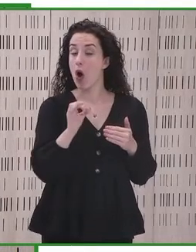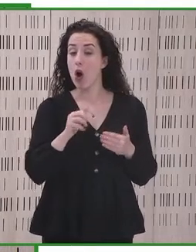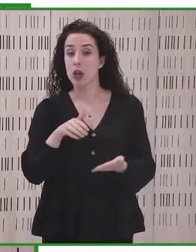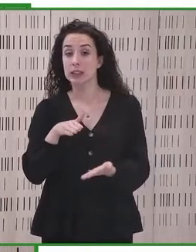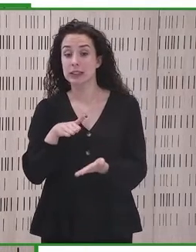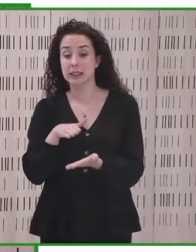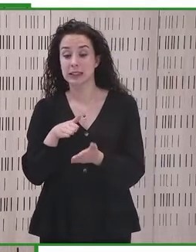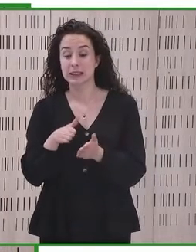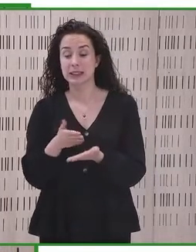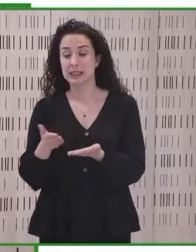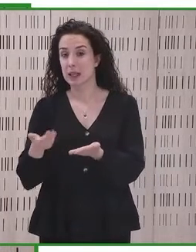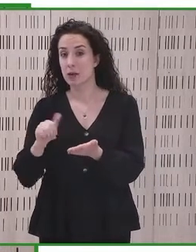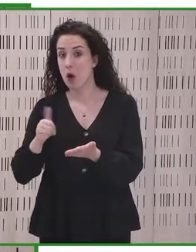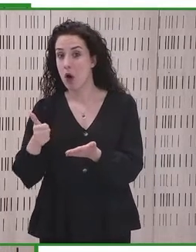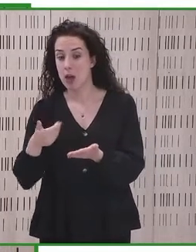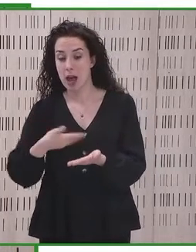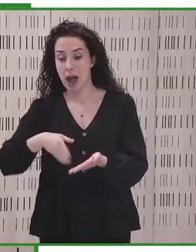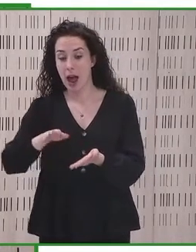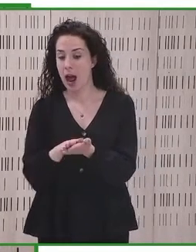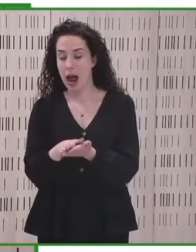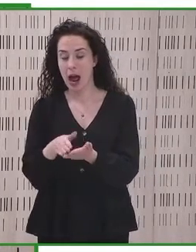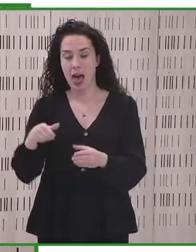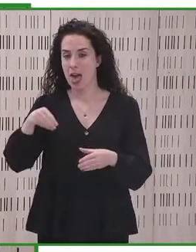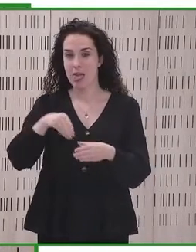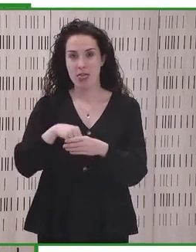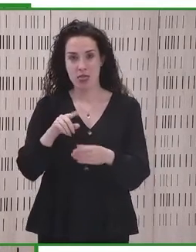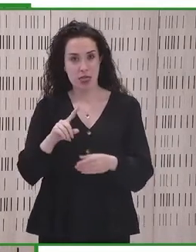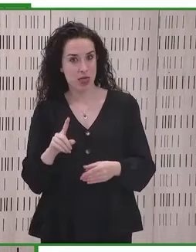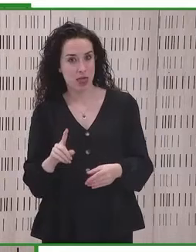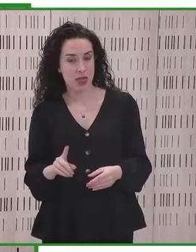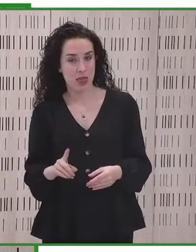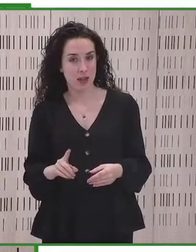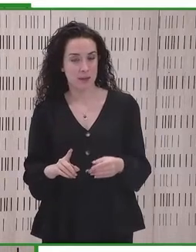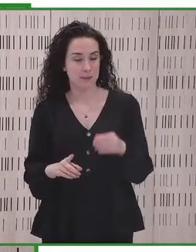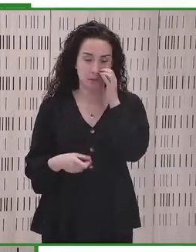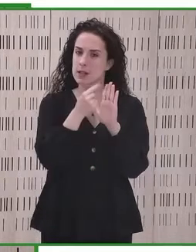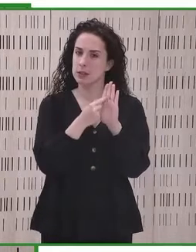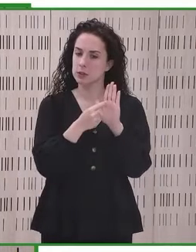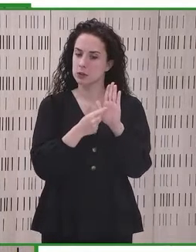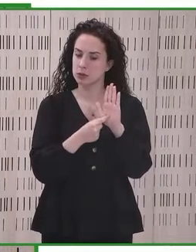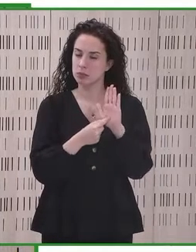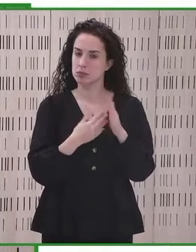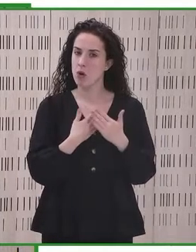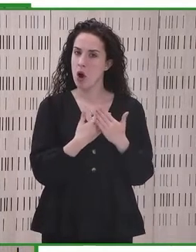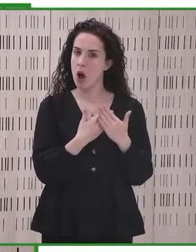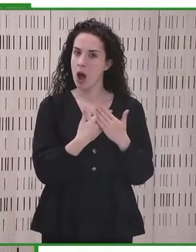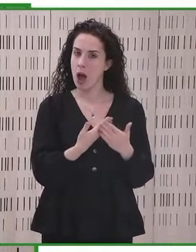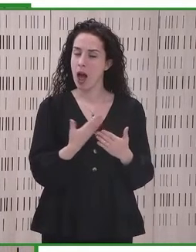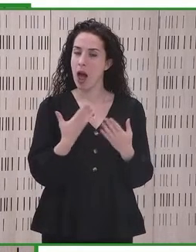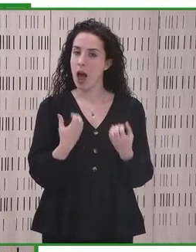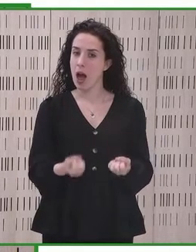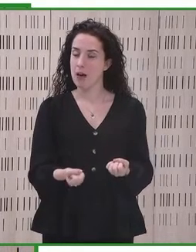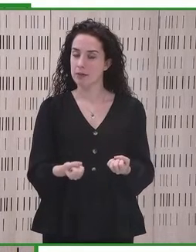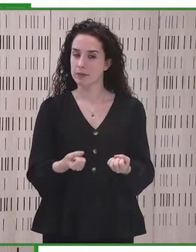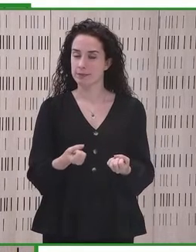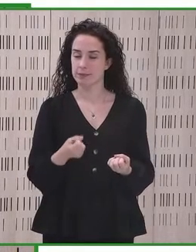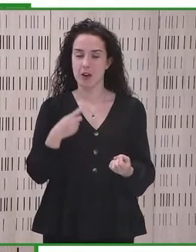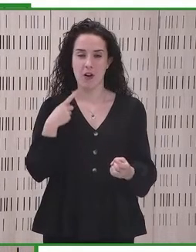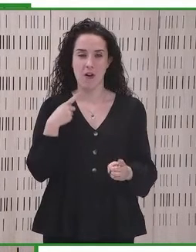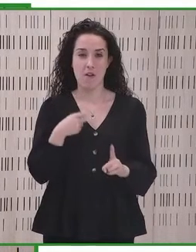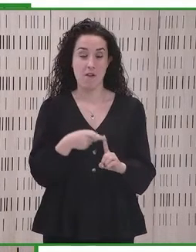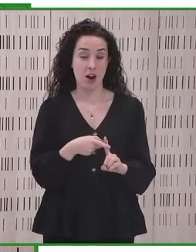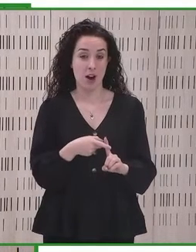específicamente en el Acta? El Acta también establece víos para el entorno construido.